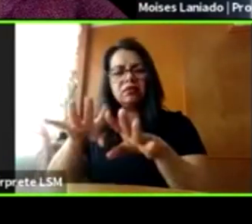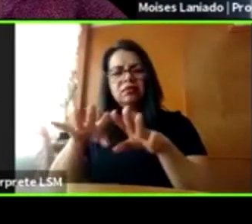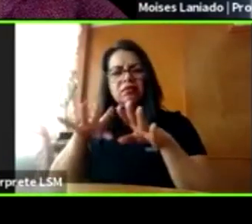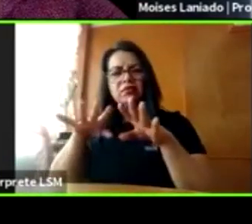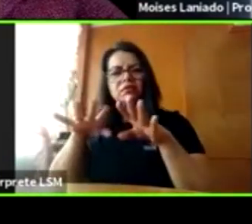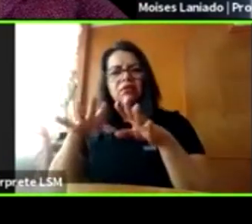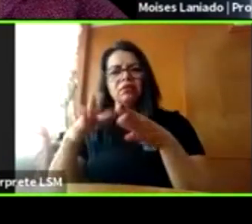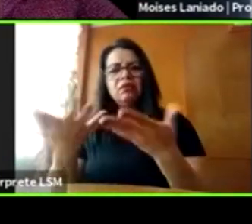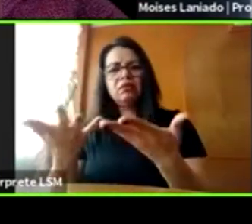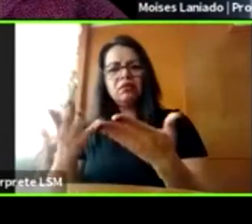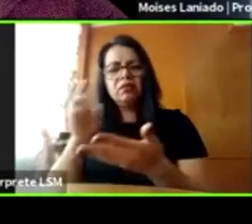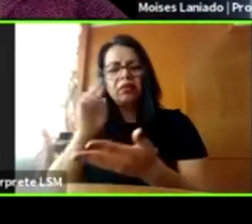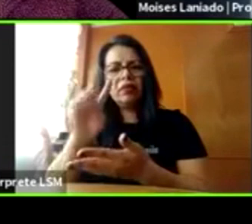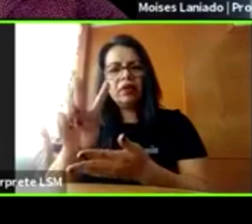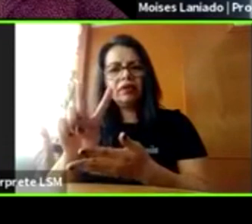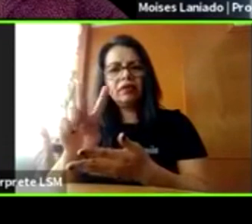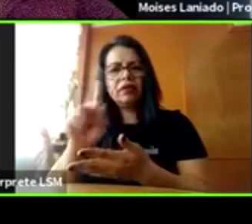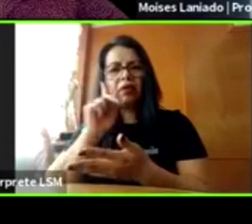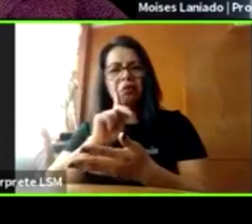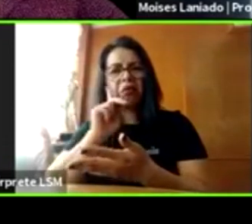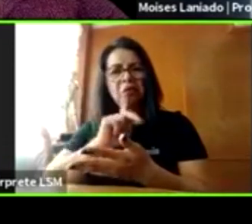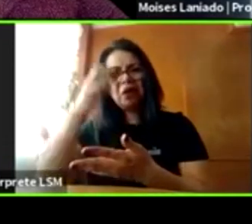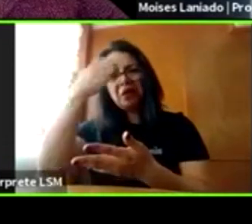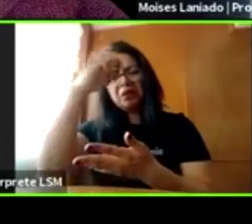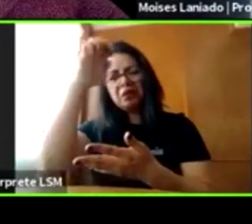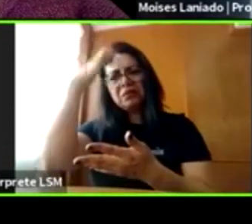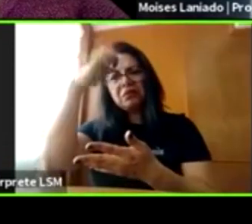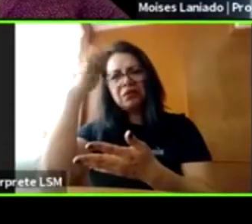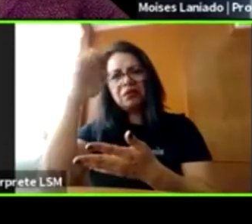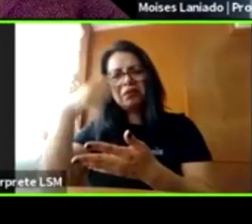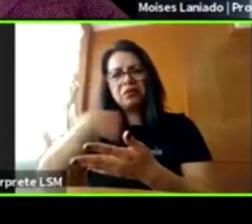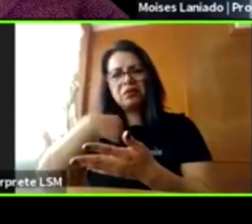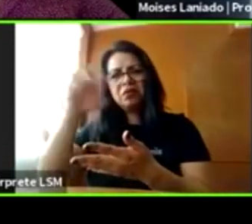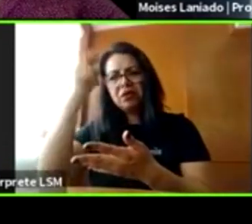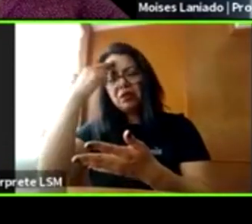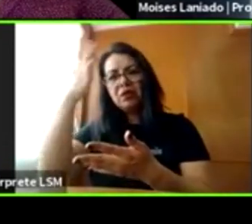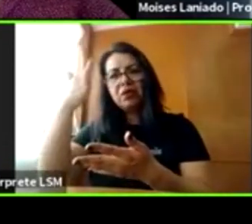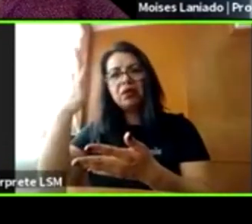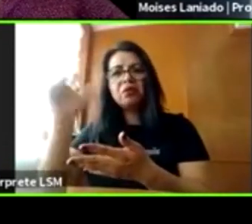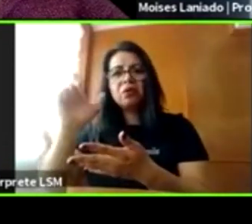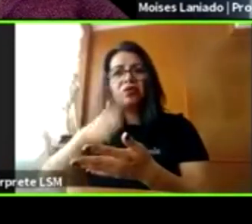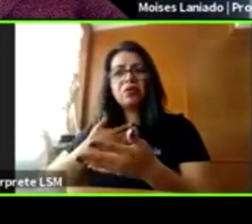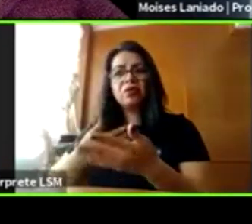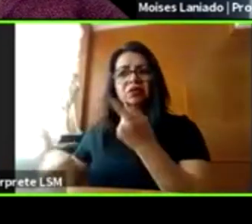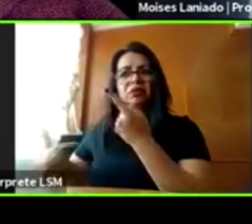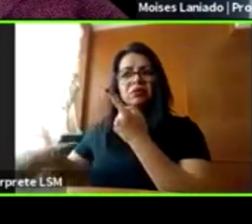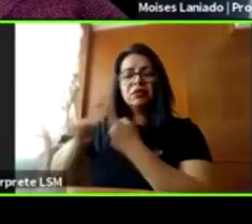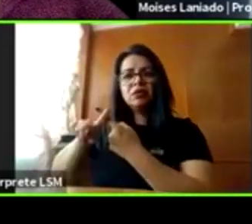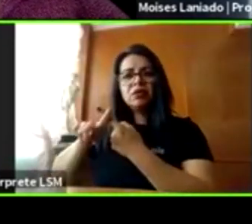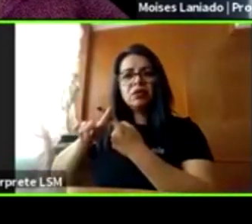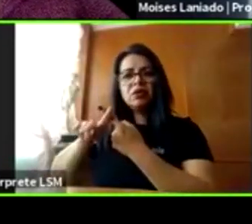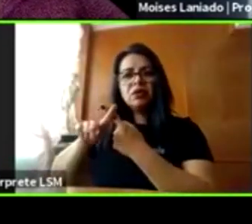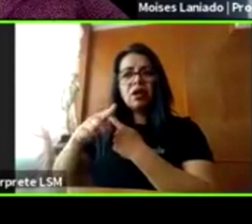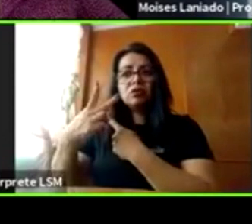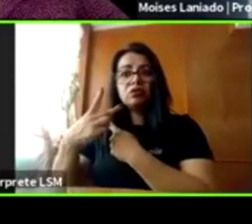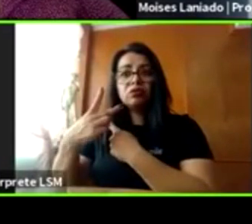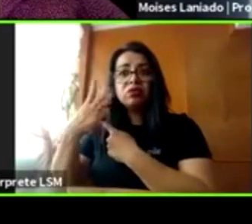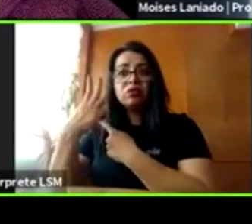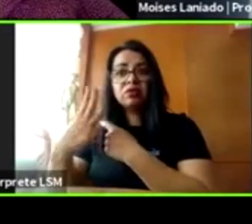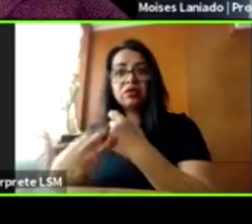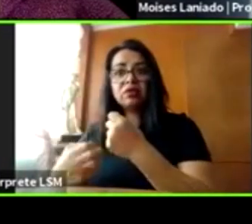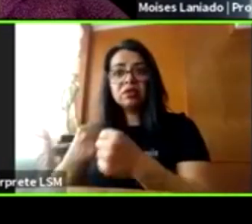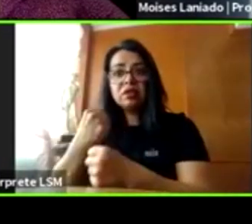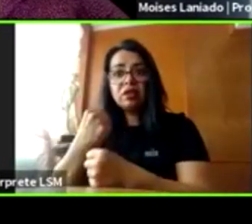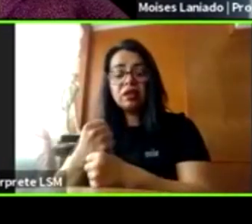redes sociales experiencias de mujeres diciendo, recuerdo mi primer acoso a los dos años y medio, a los tres, a